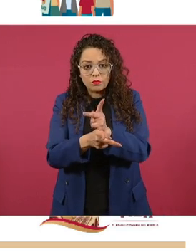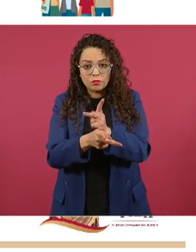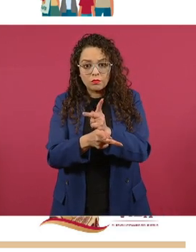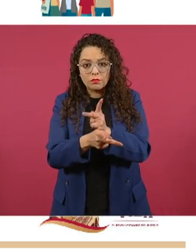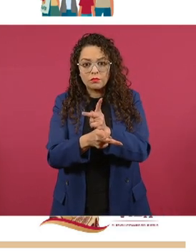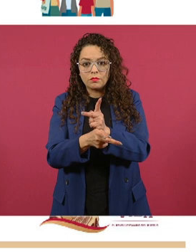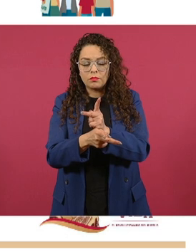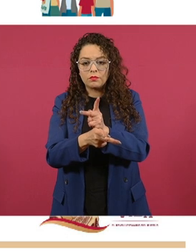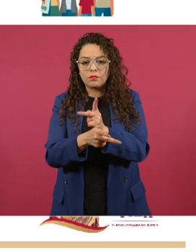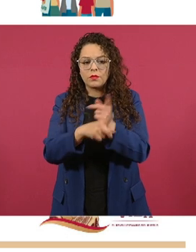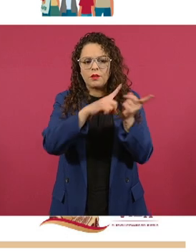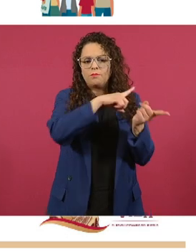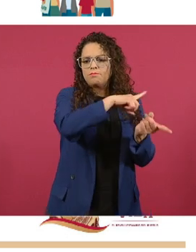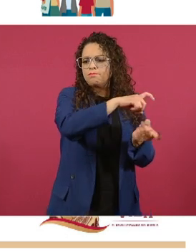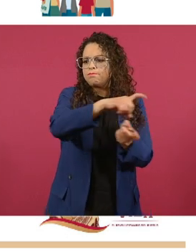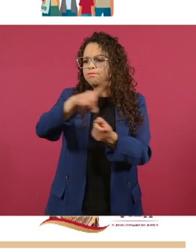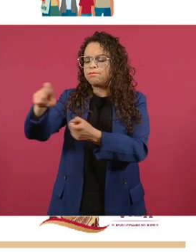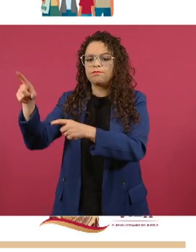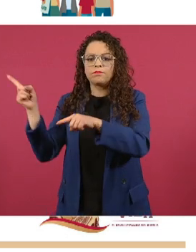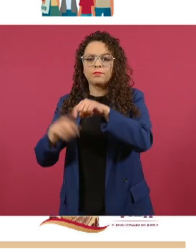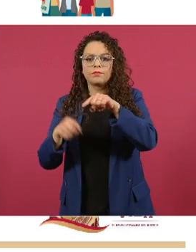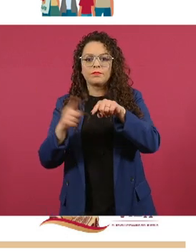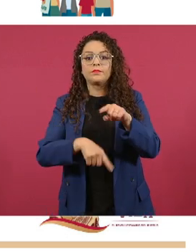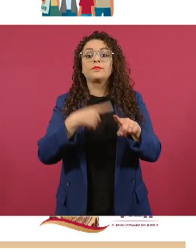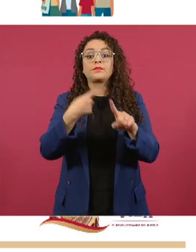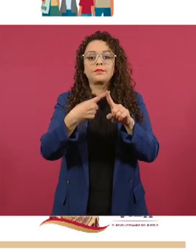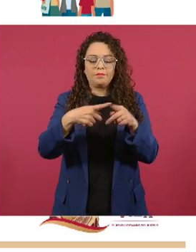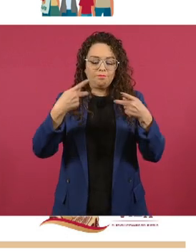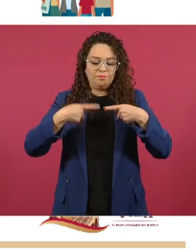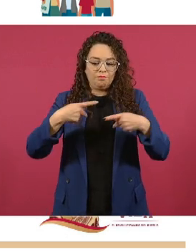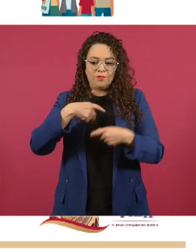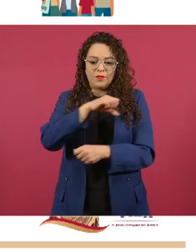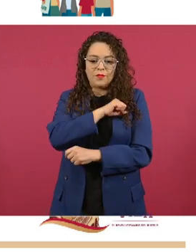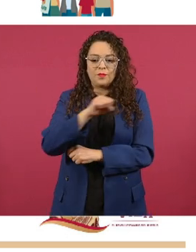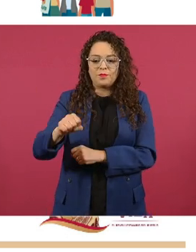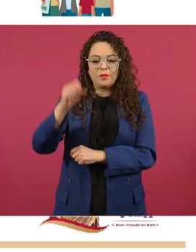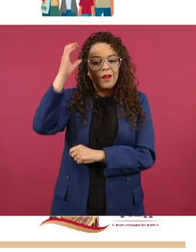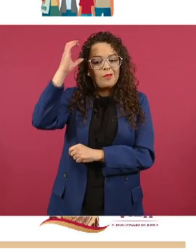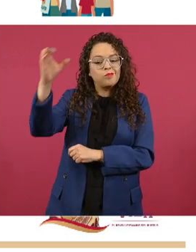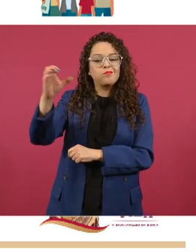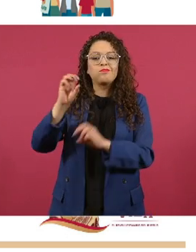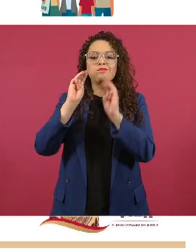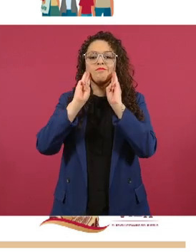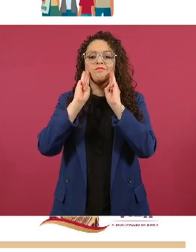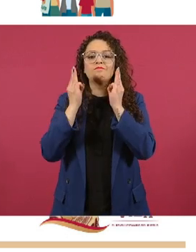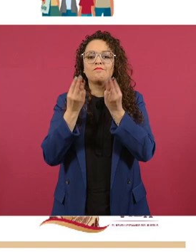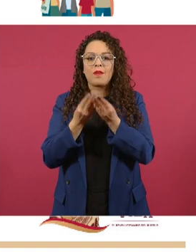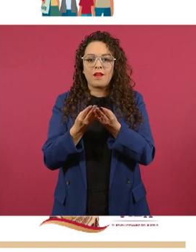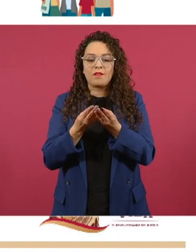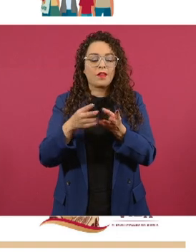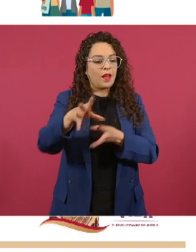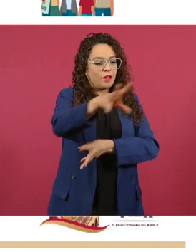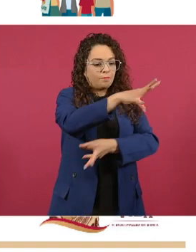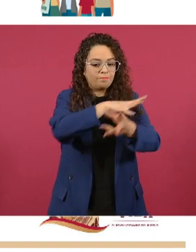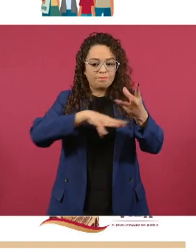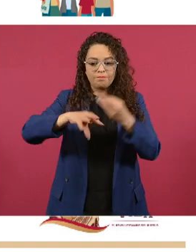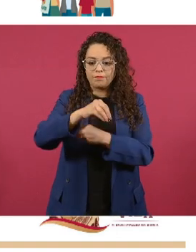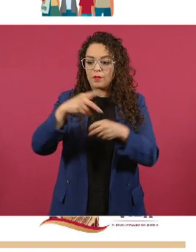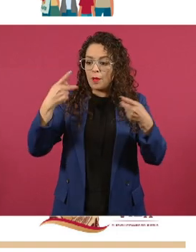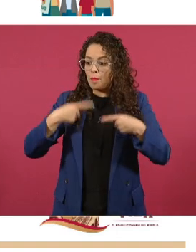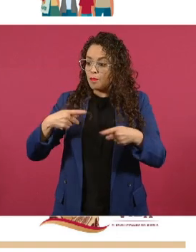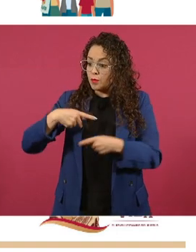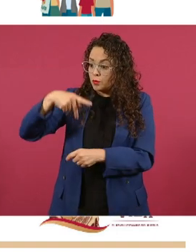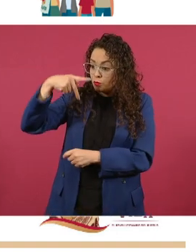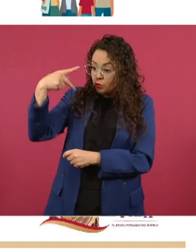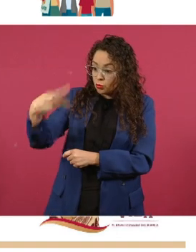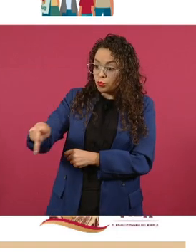decomisados y confiscados a la delincuencia y lo que estamos haciendo es devolver al pueblo lo que por derecho le